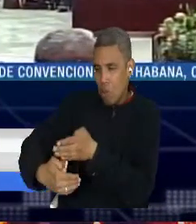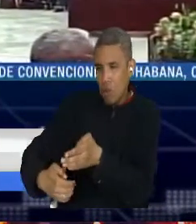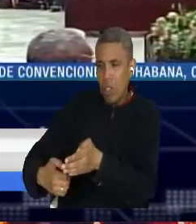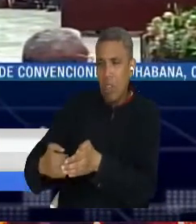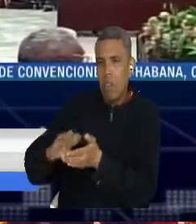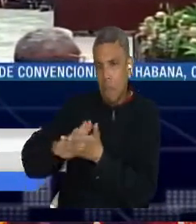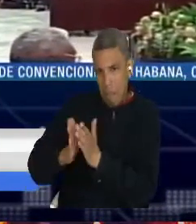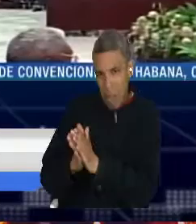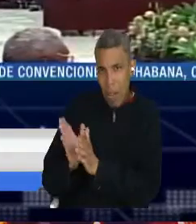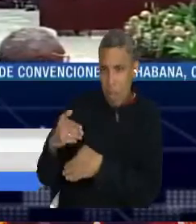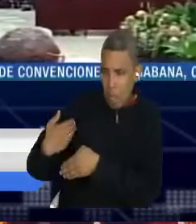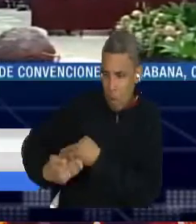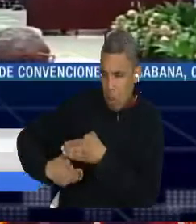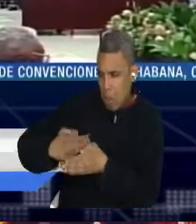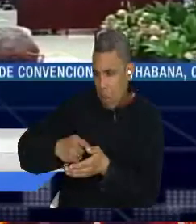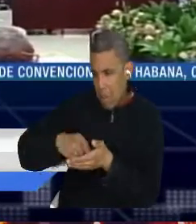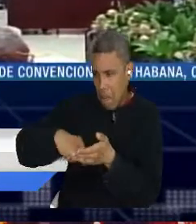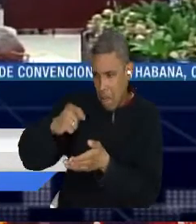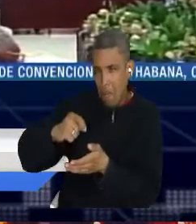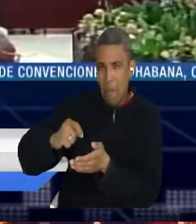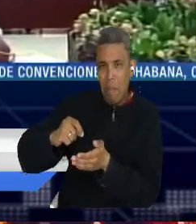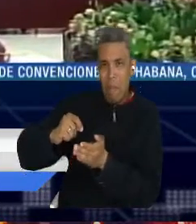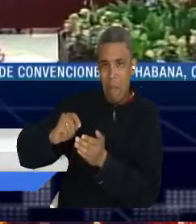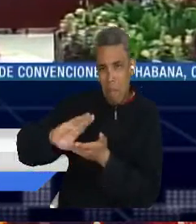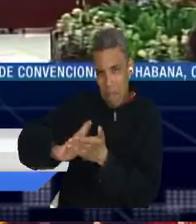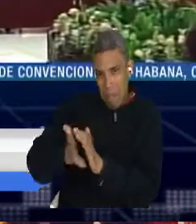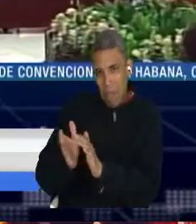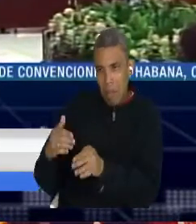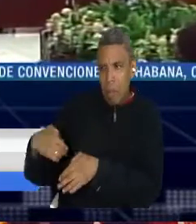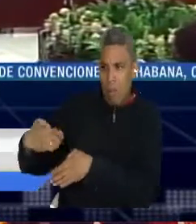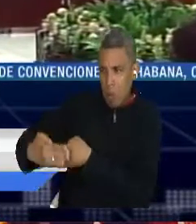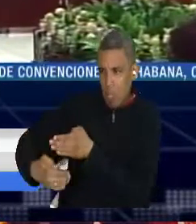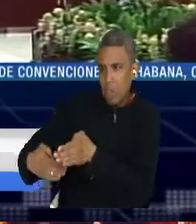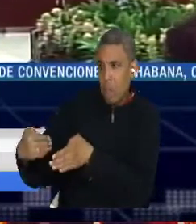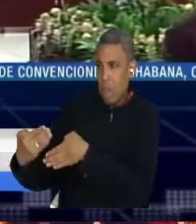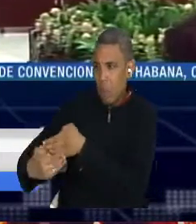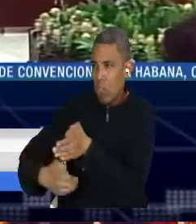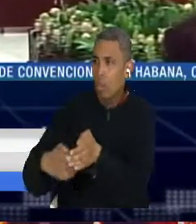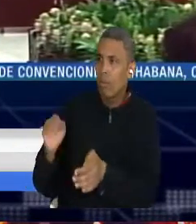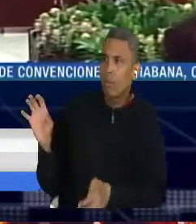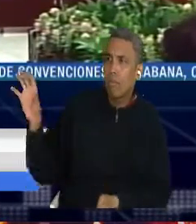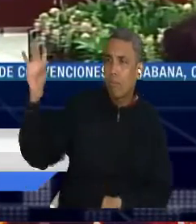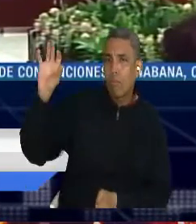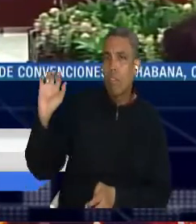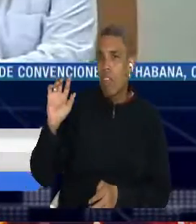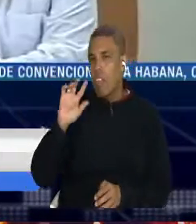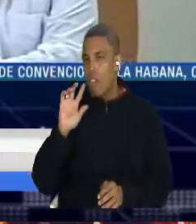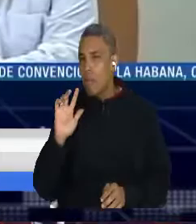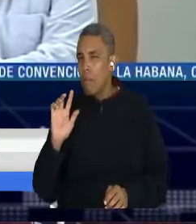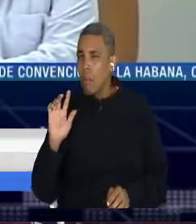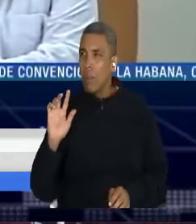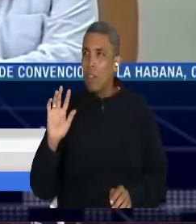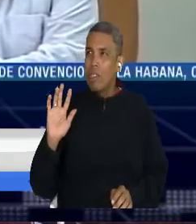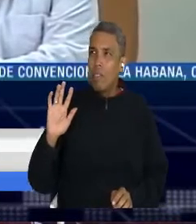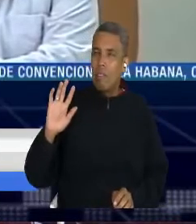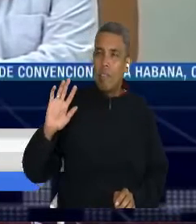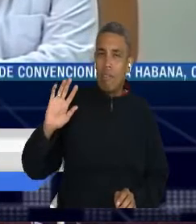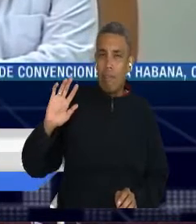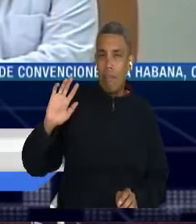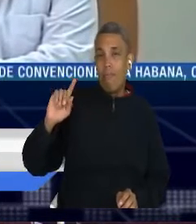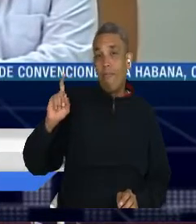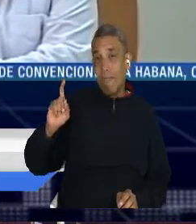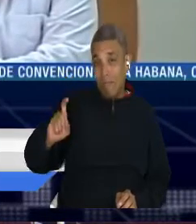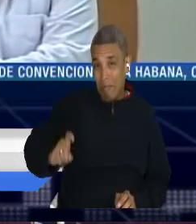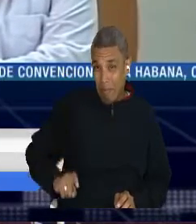tanto interés por parte de la comunidad internacional como en este momento. Nosotros, Colombia, es un